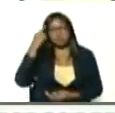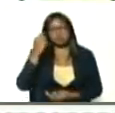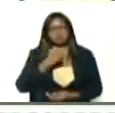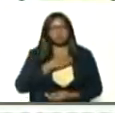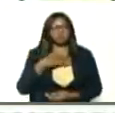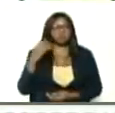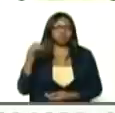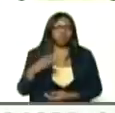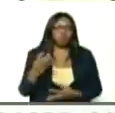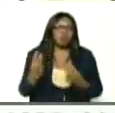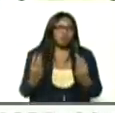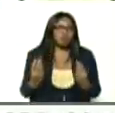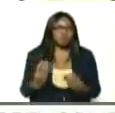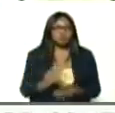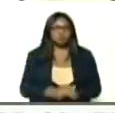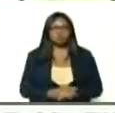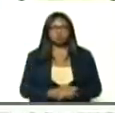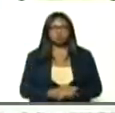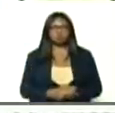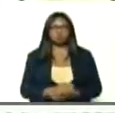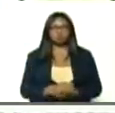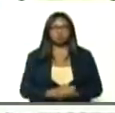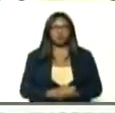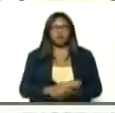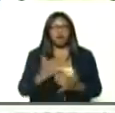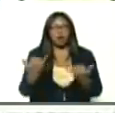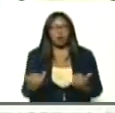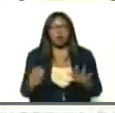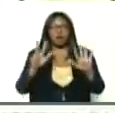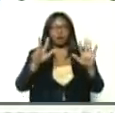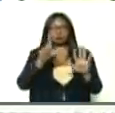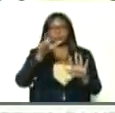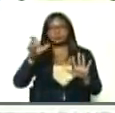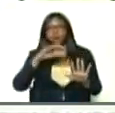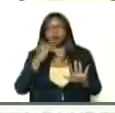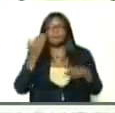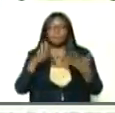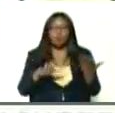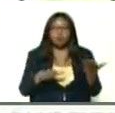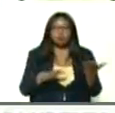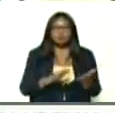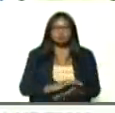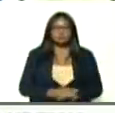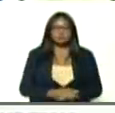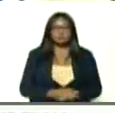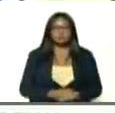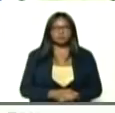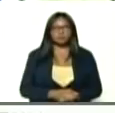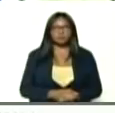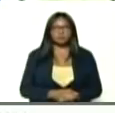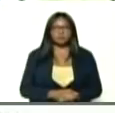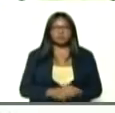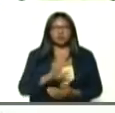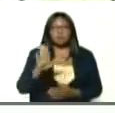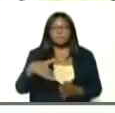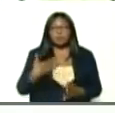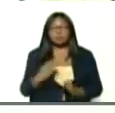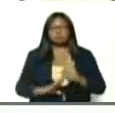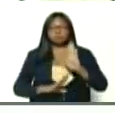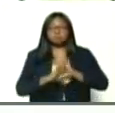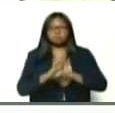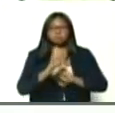dolorosamente, y hemos pasado, un promedio de ocho fallecidos, por día, y eso podría crecer,